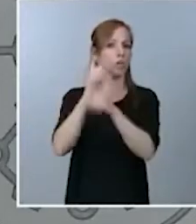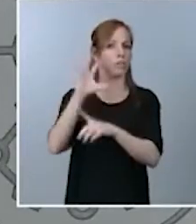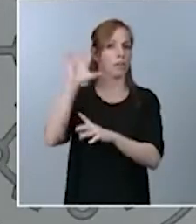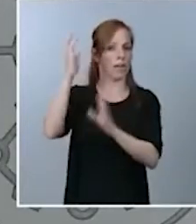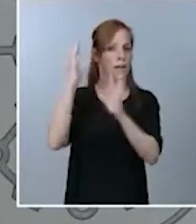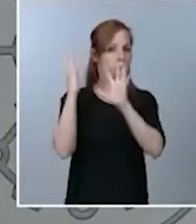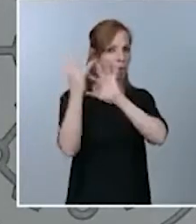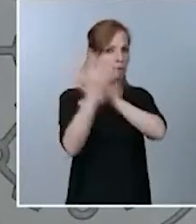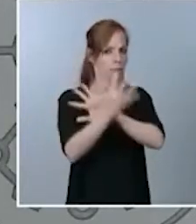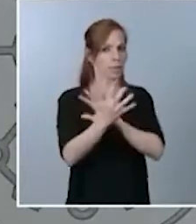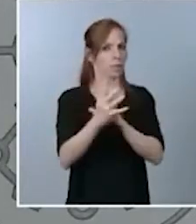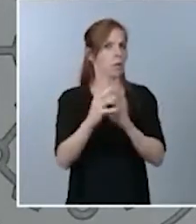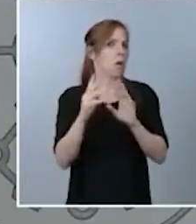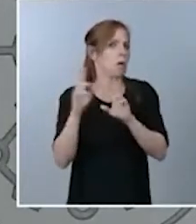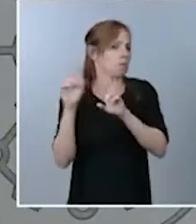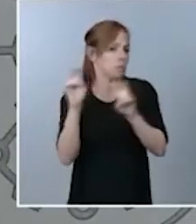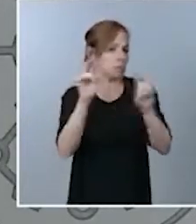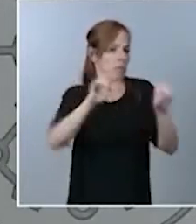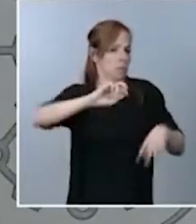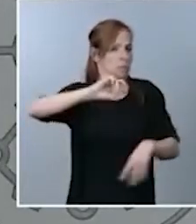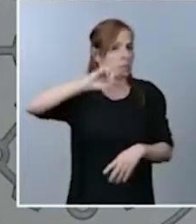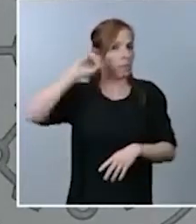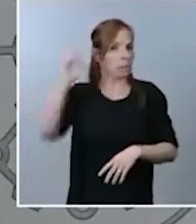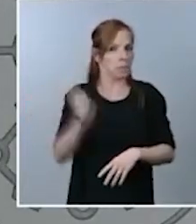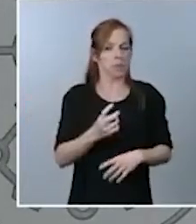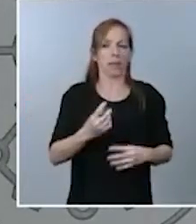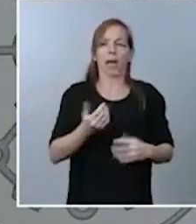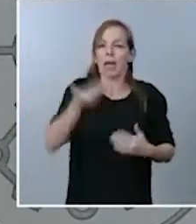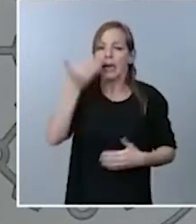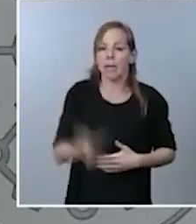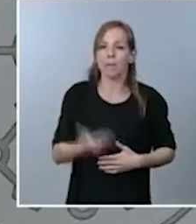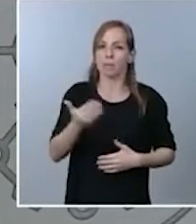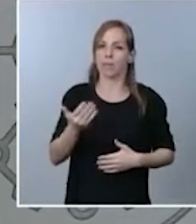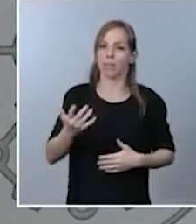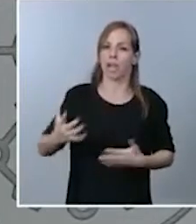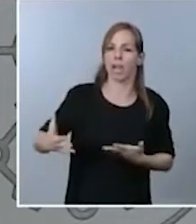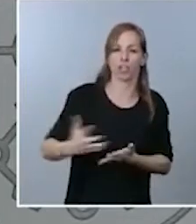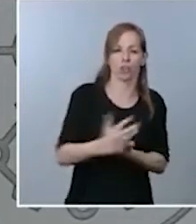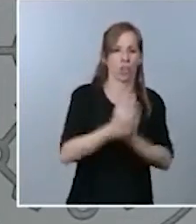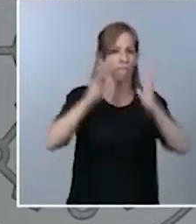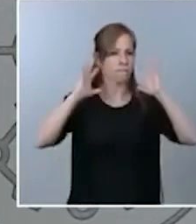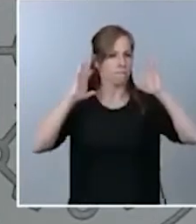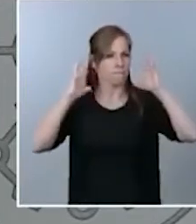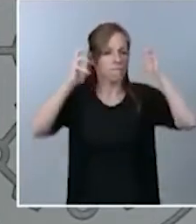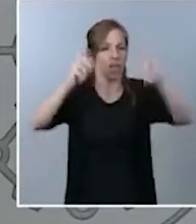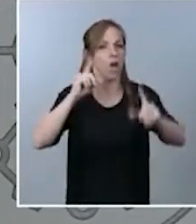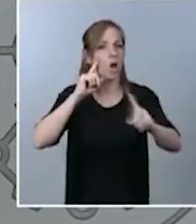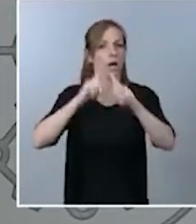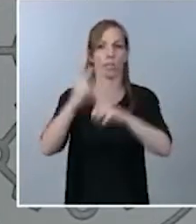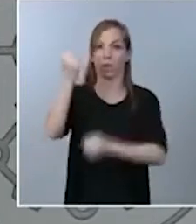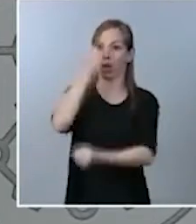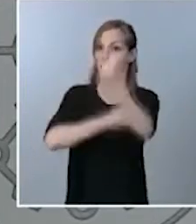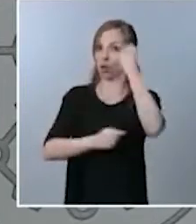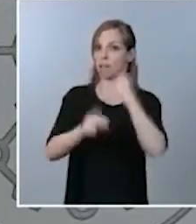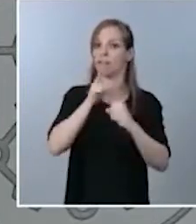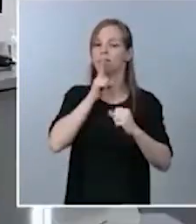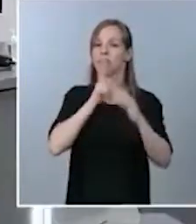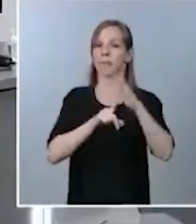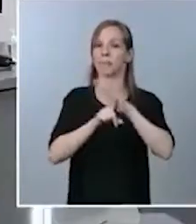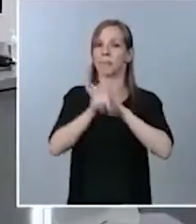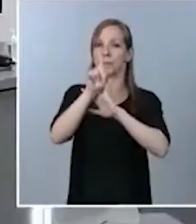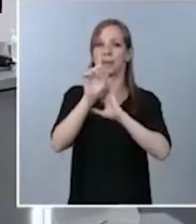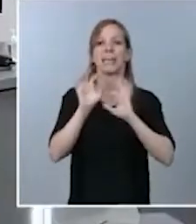envergadura, donde es necesario un esfuerzo de todo para avanzar en la economía verde, en concreto en la descarbonización.